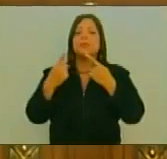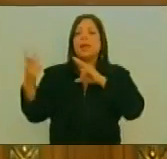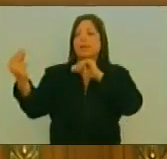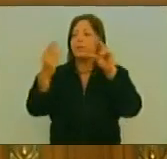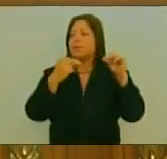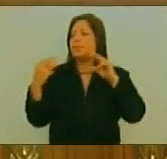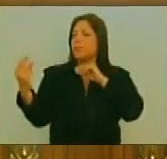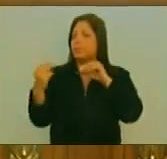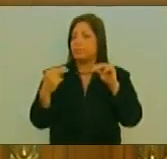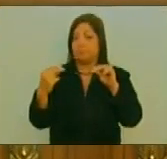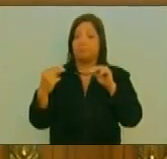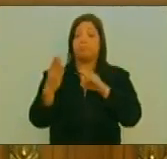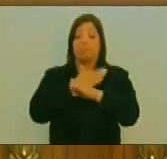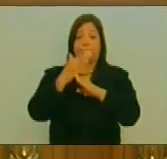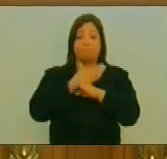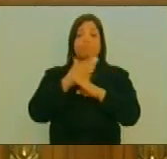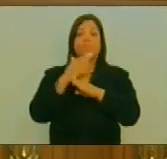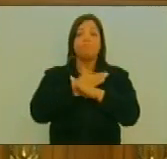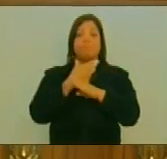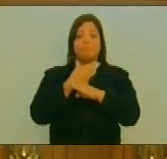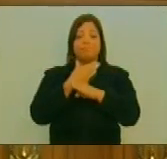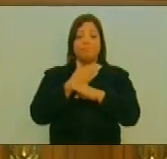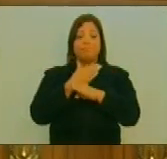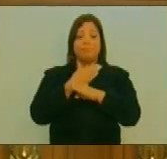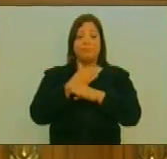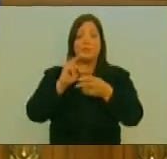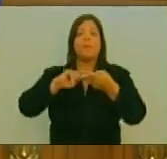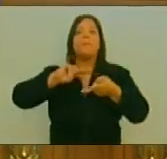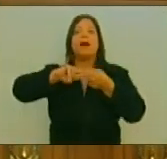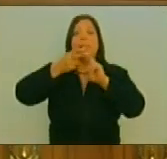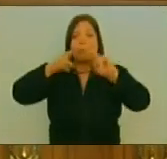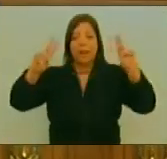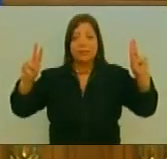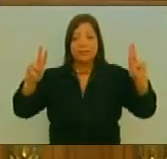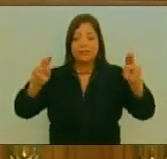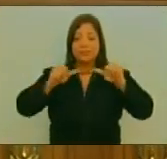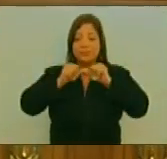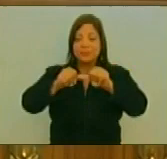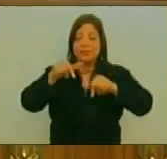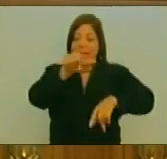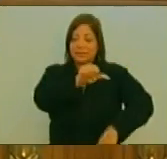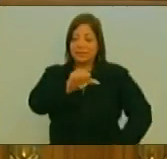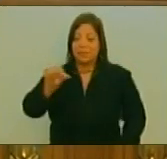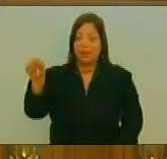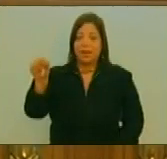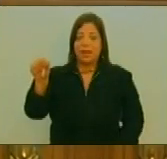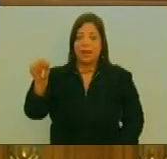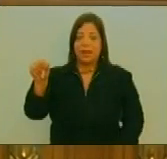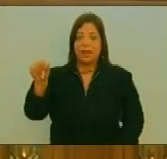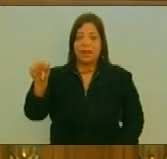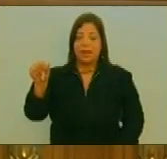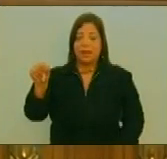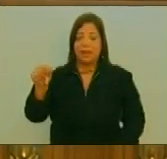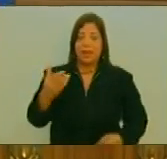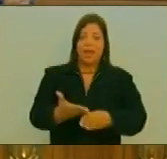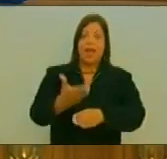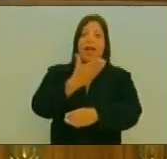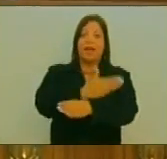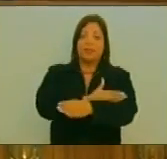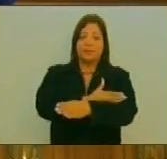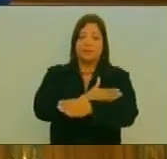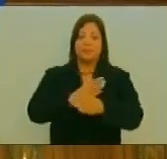debate Que nosotros Estamos en la obligación De dar Durante esta semana Antes De